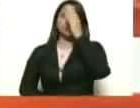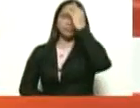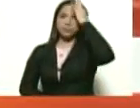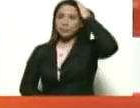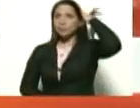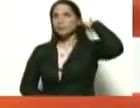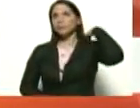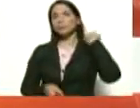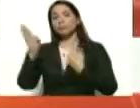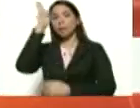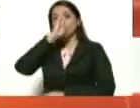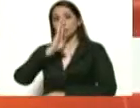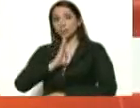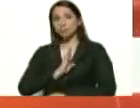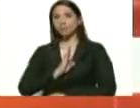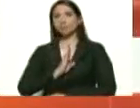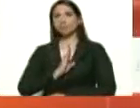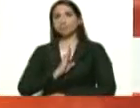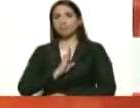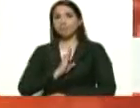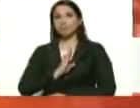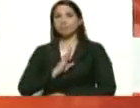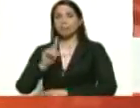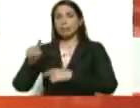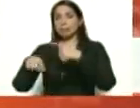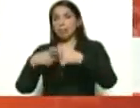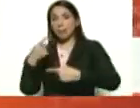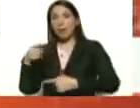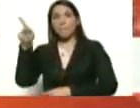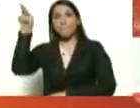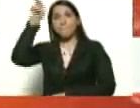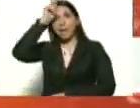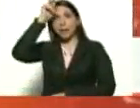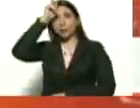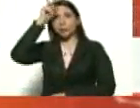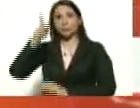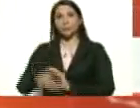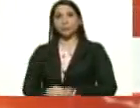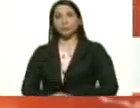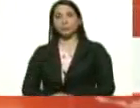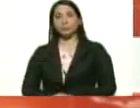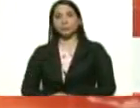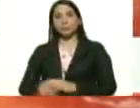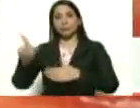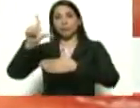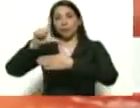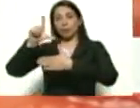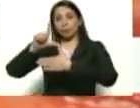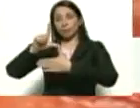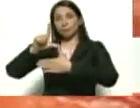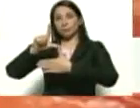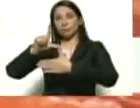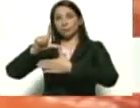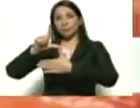Brasil. Después viene Perú. En América Latina, Perú.